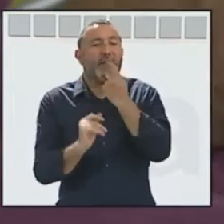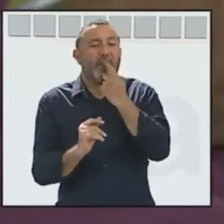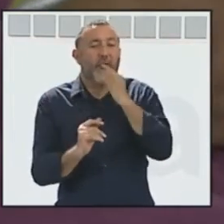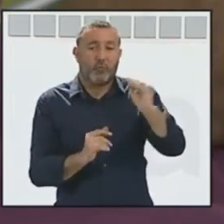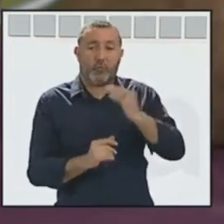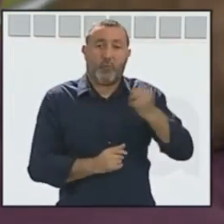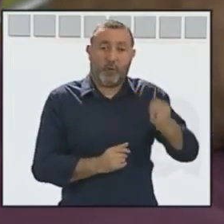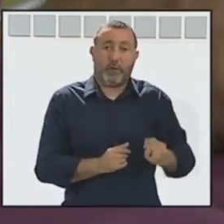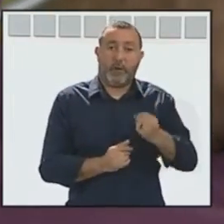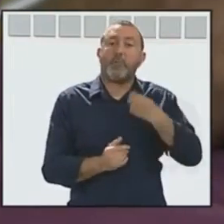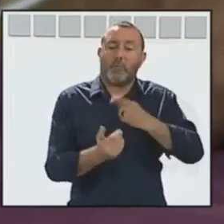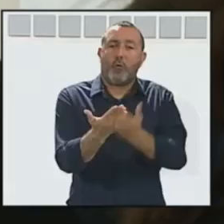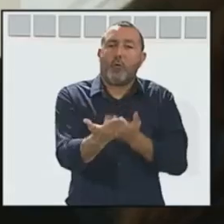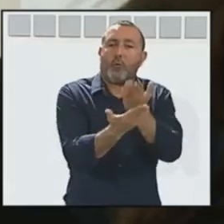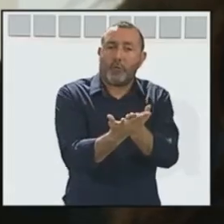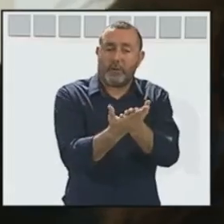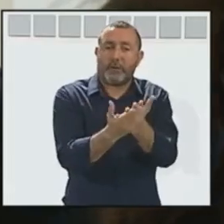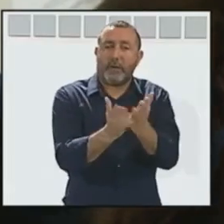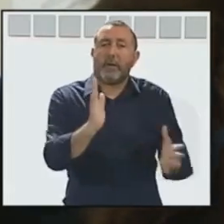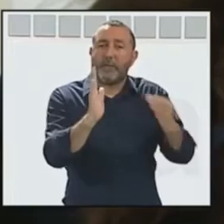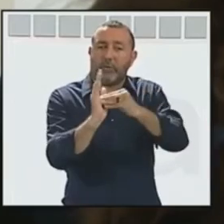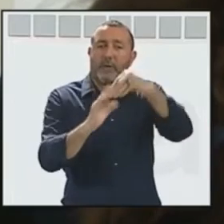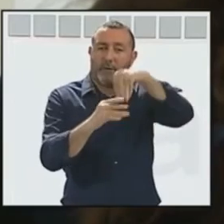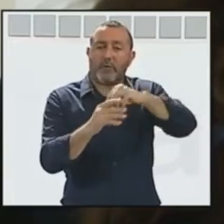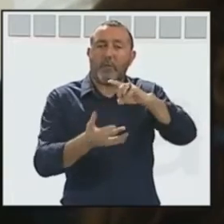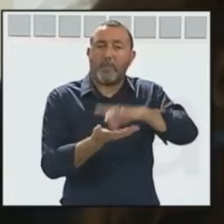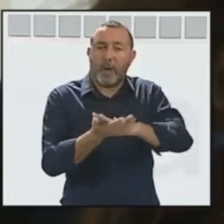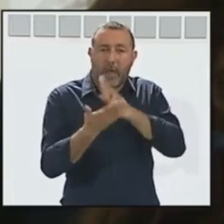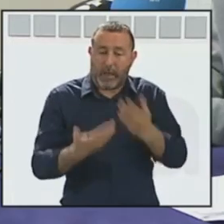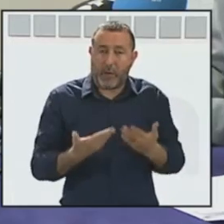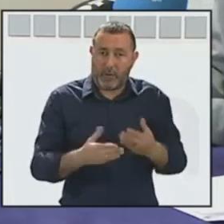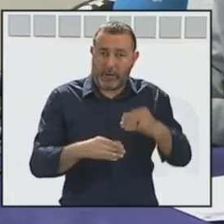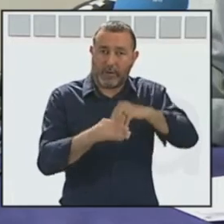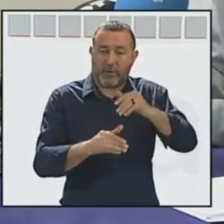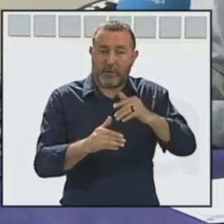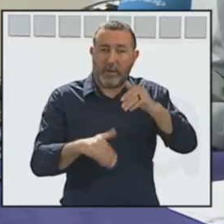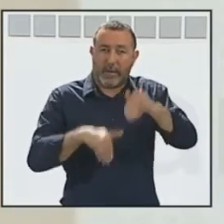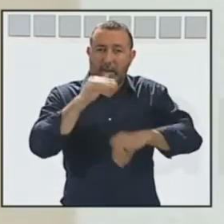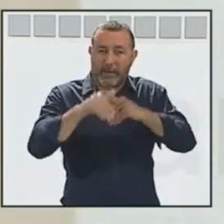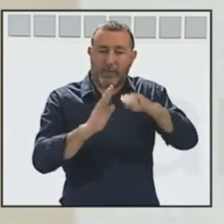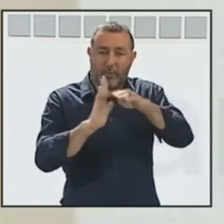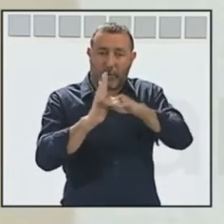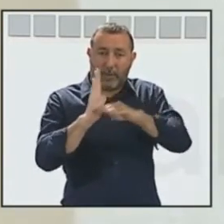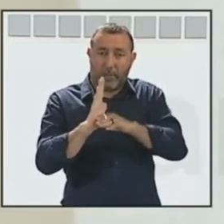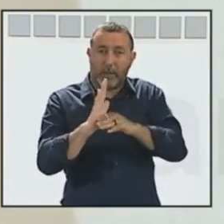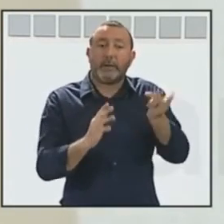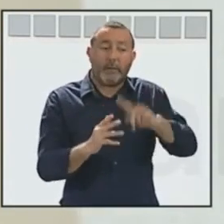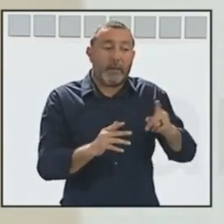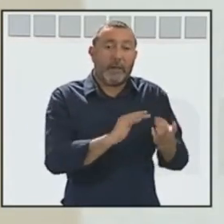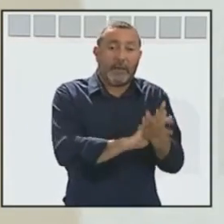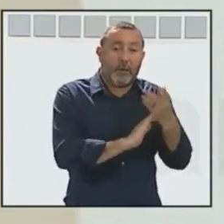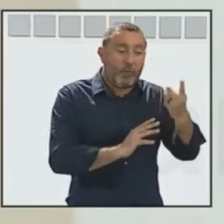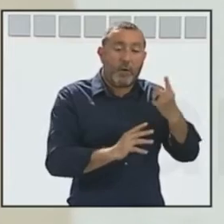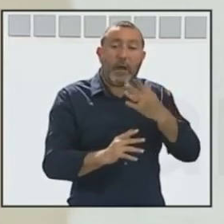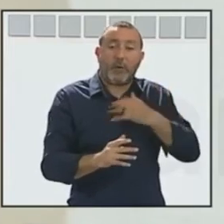Estas son algunas de las propuestas que incluye Málaga ahora en su programa electoral, así como la creación por parte del Ayuntamiento de un parque